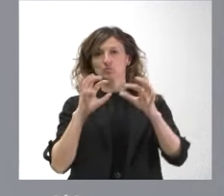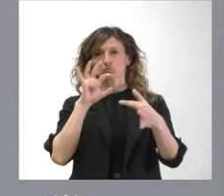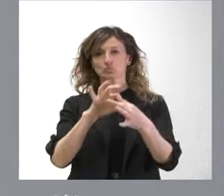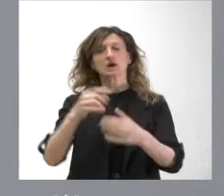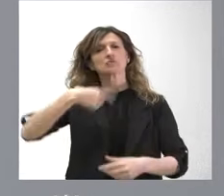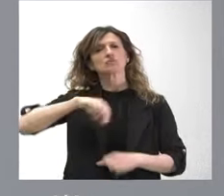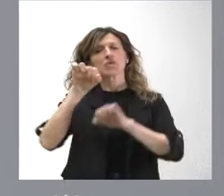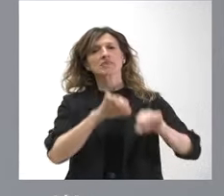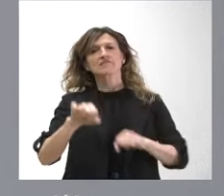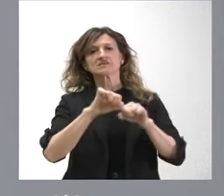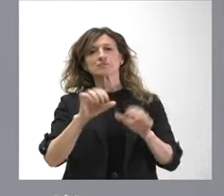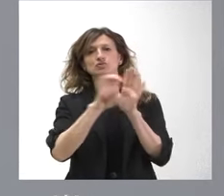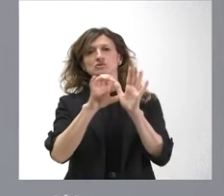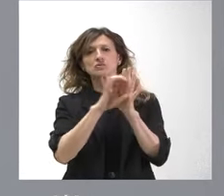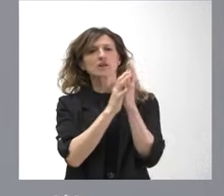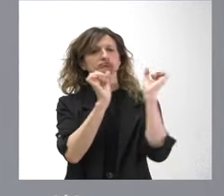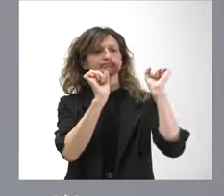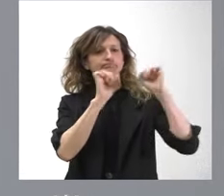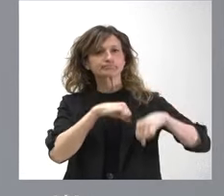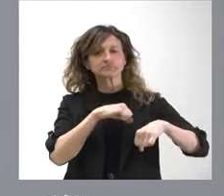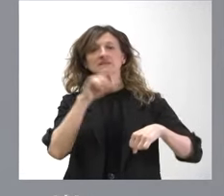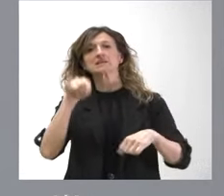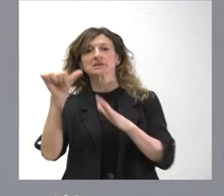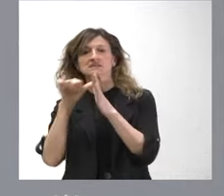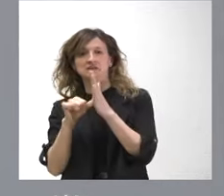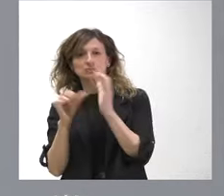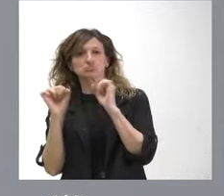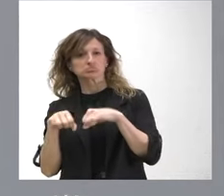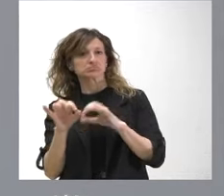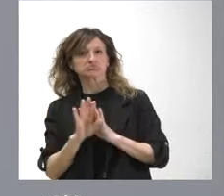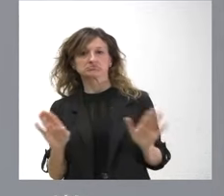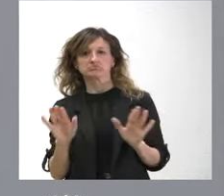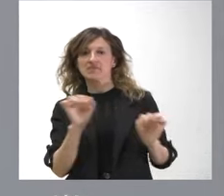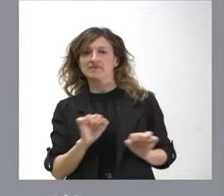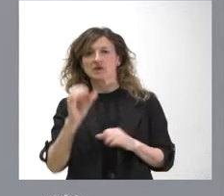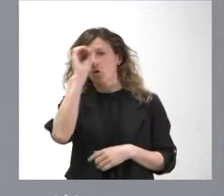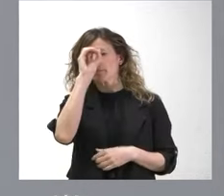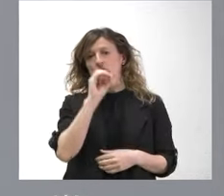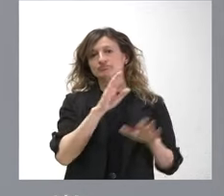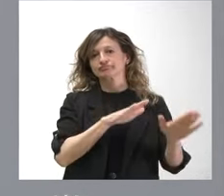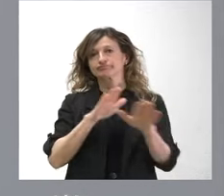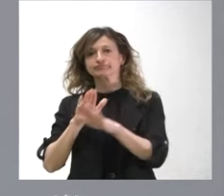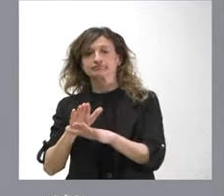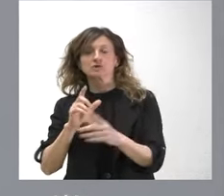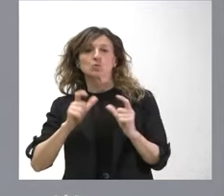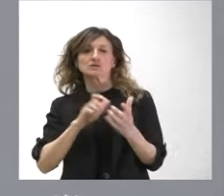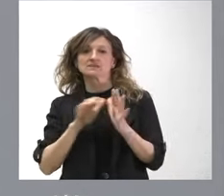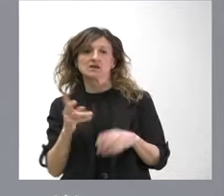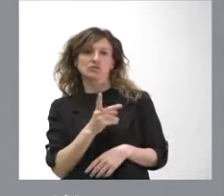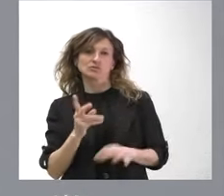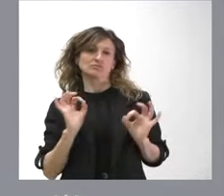defendemos el consenso constitucional y el consenso estatutario y este es el que debe imperar nuestra actuación como Junta de Castilla y León